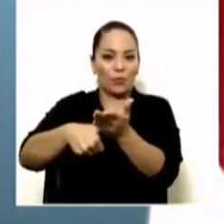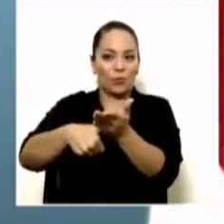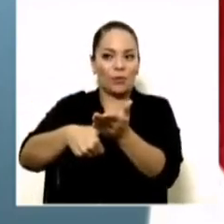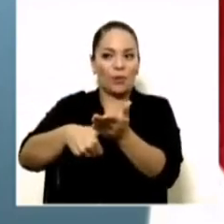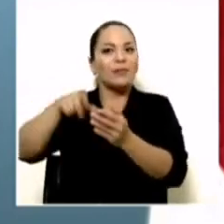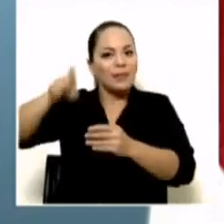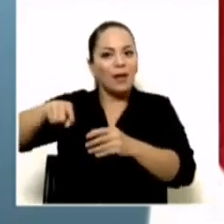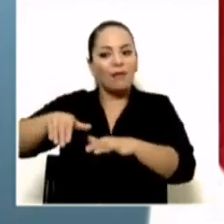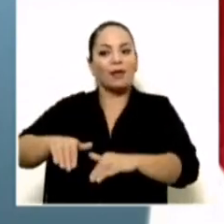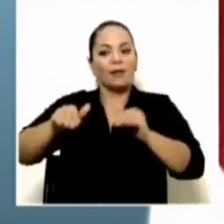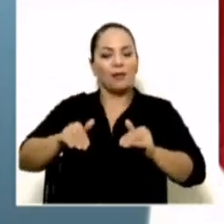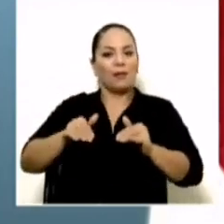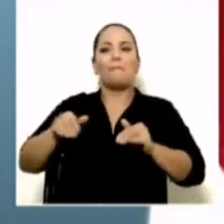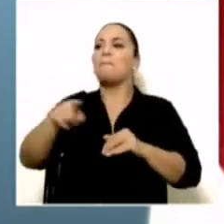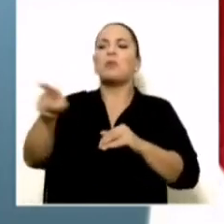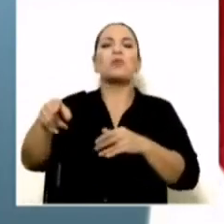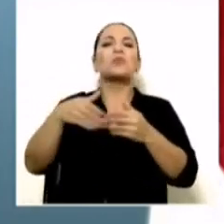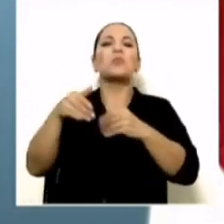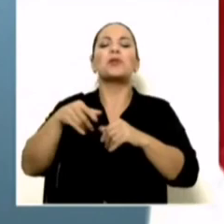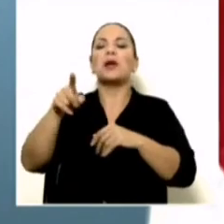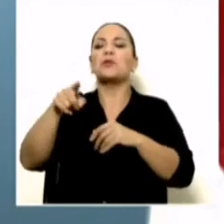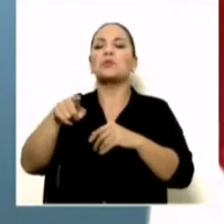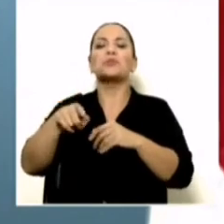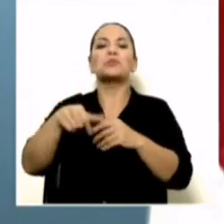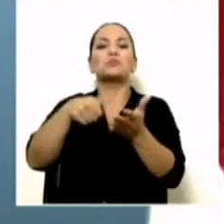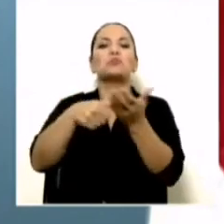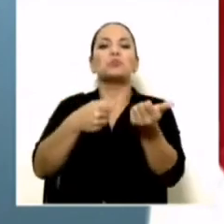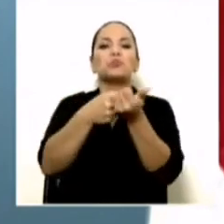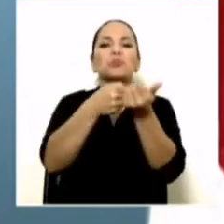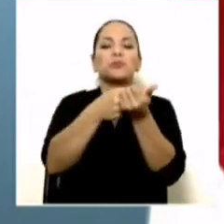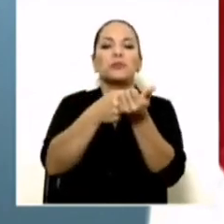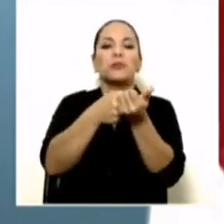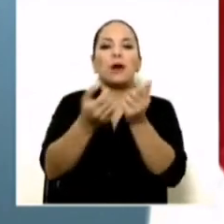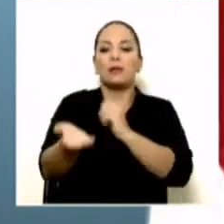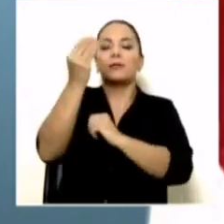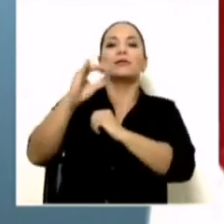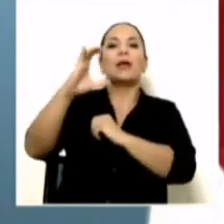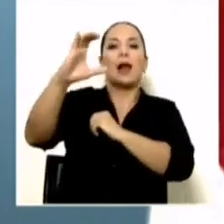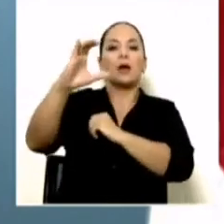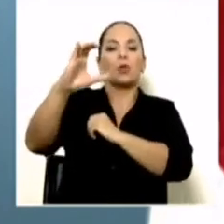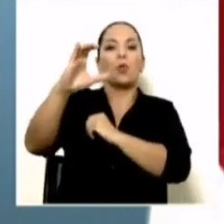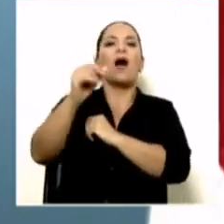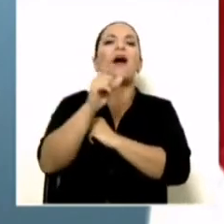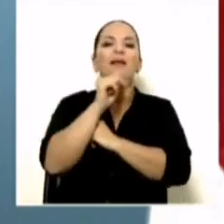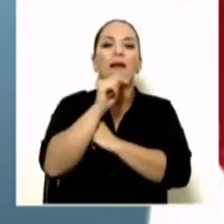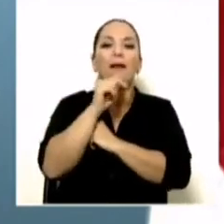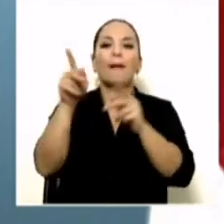más, para subir el sueldo a cinco parientes directos, incluyendo una hija.